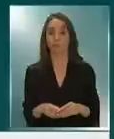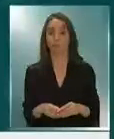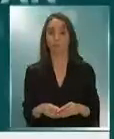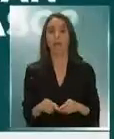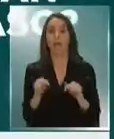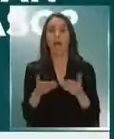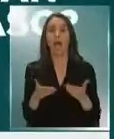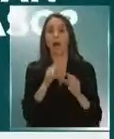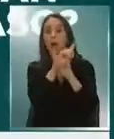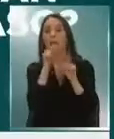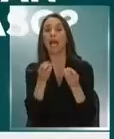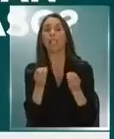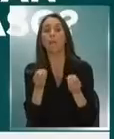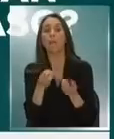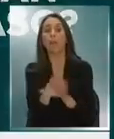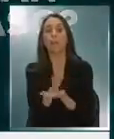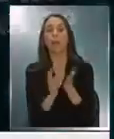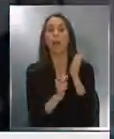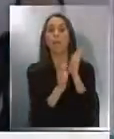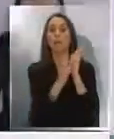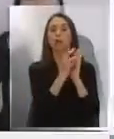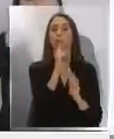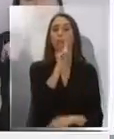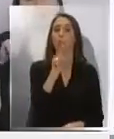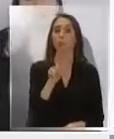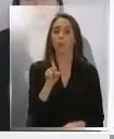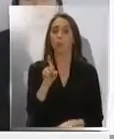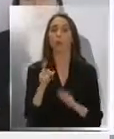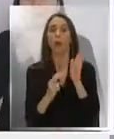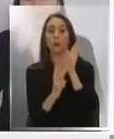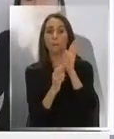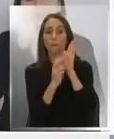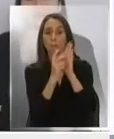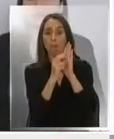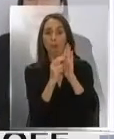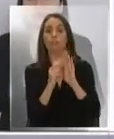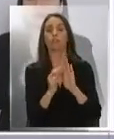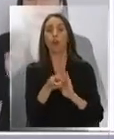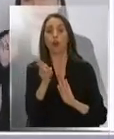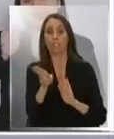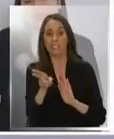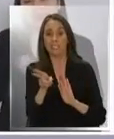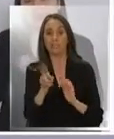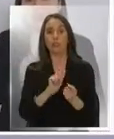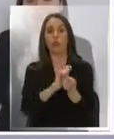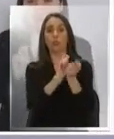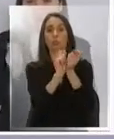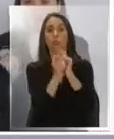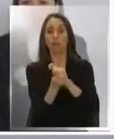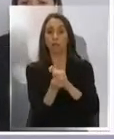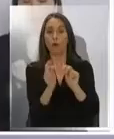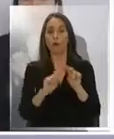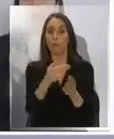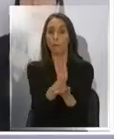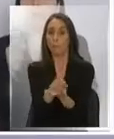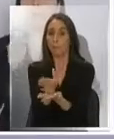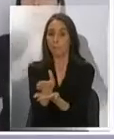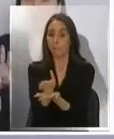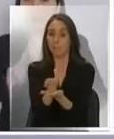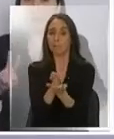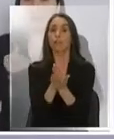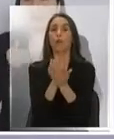¿Y ahora qué va a pasar con el plan paso a paso? Los pasos serán restricción, transición, preparación,